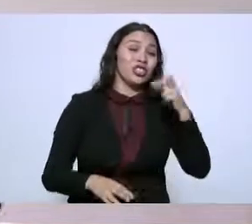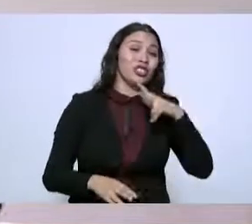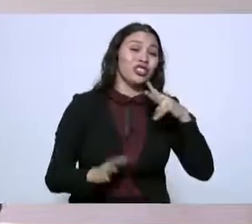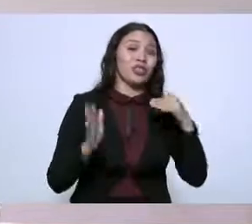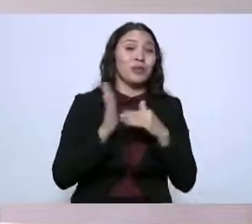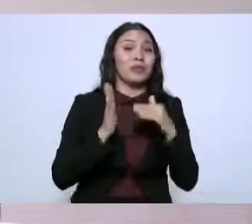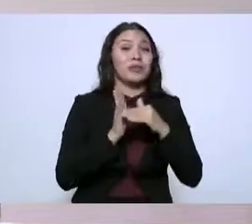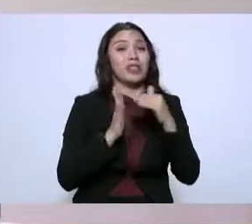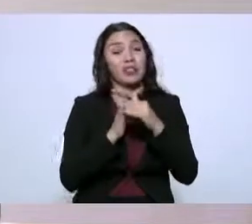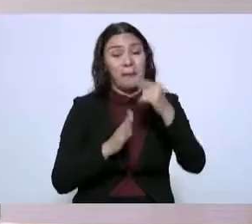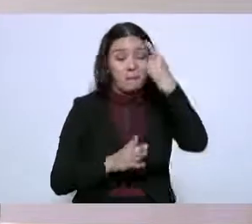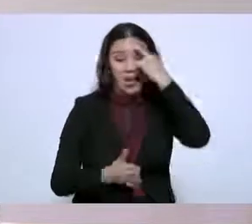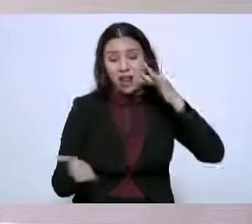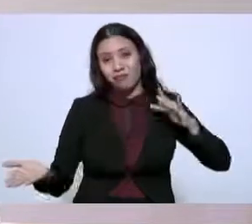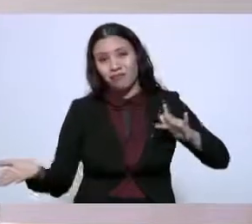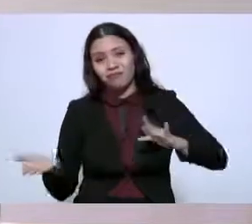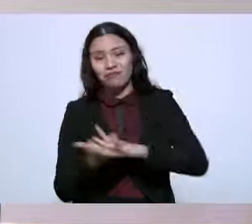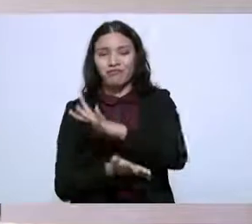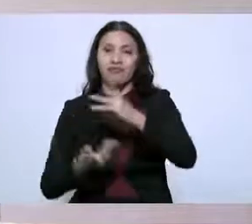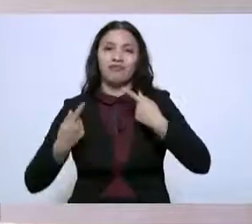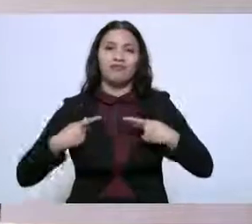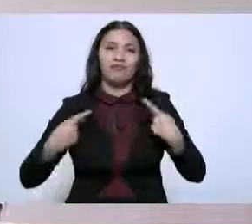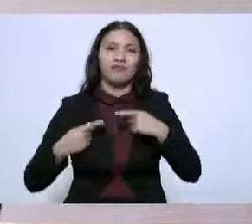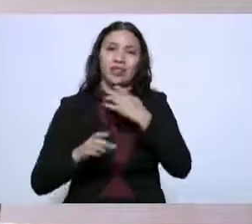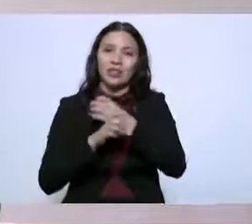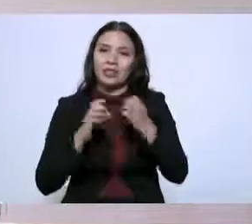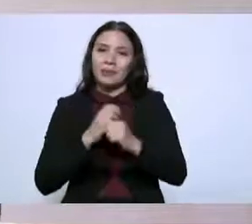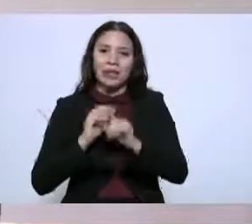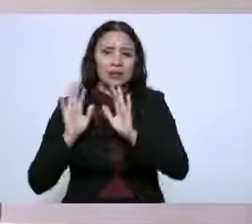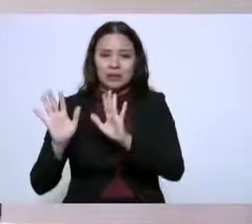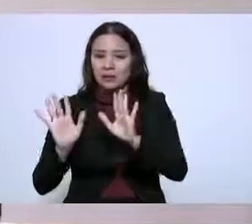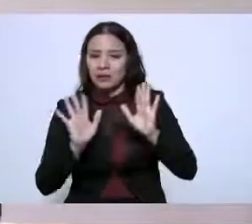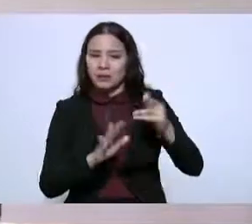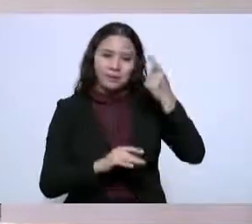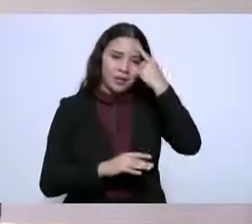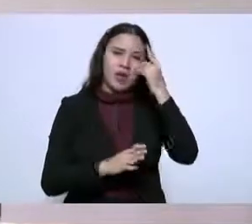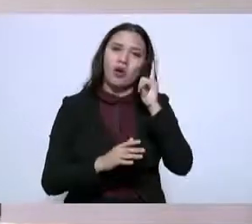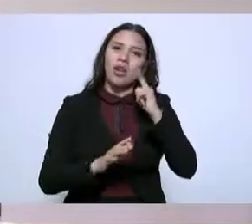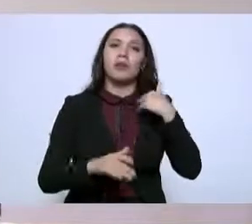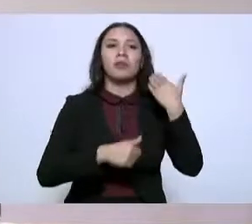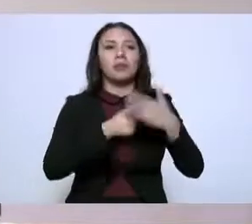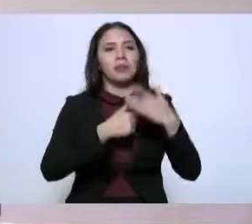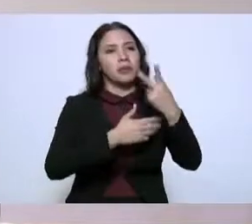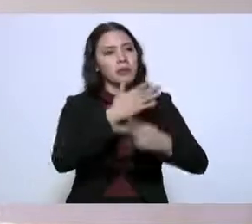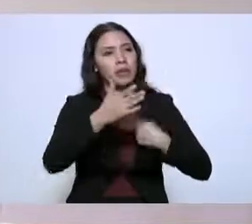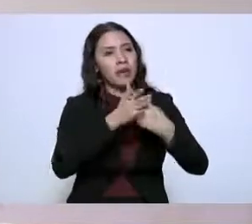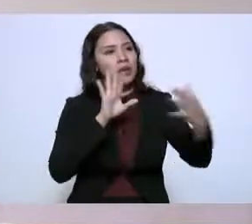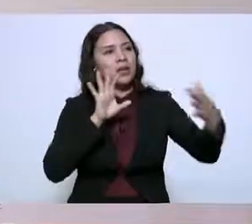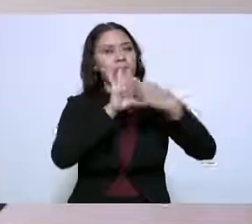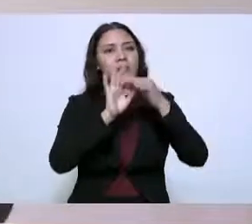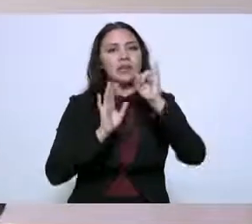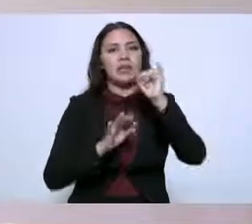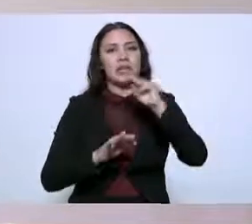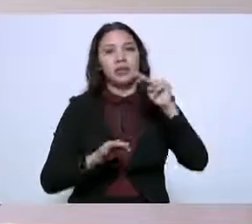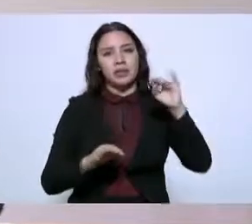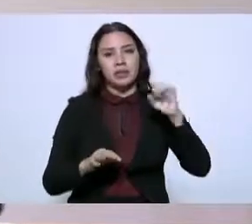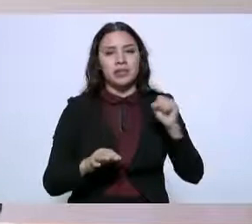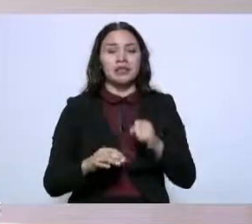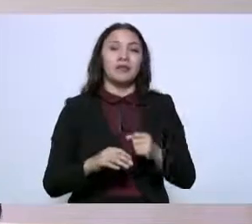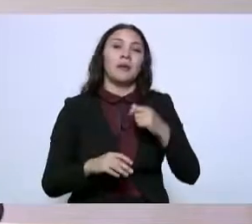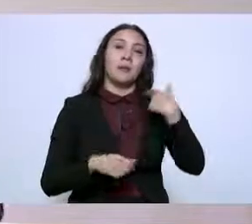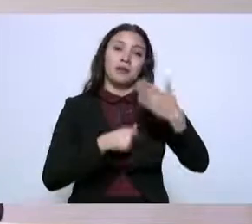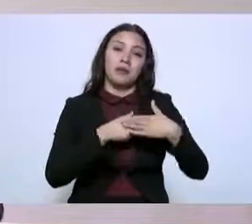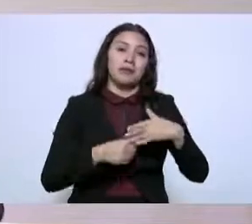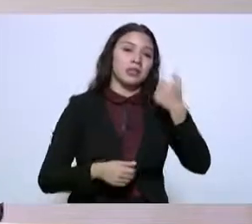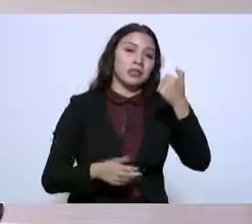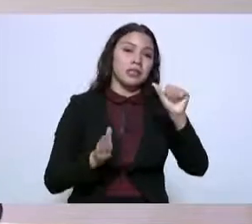millones, como para dar certidumbre, mientras que terminamos y nos adherimos al programa de IMSS-Bienestar, en los próximos